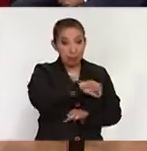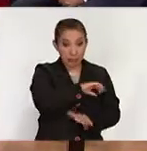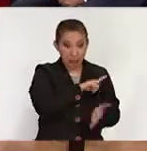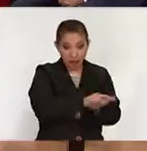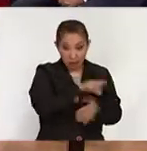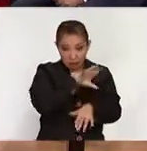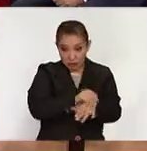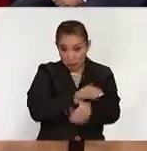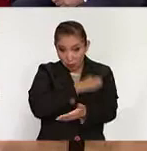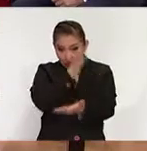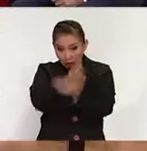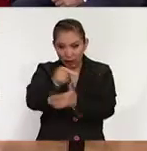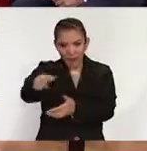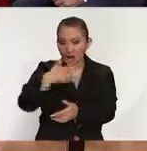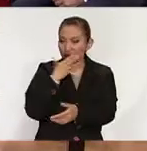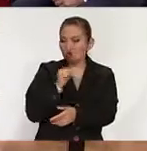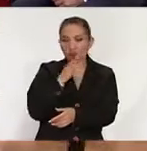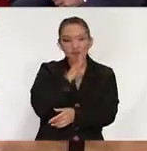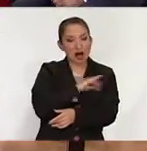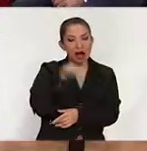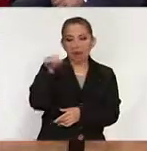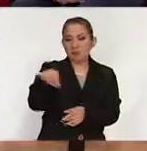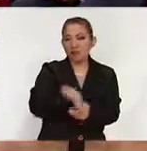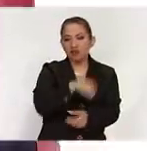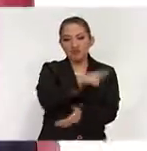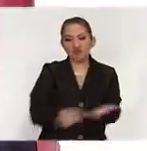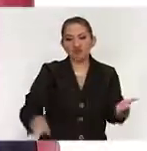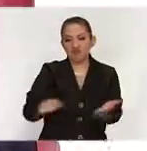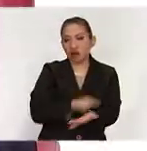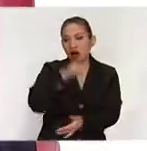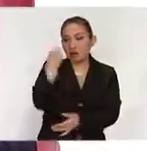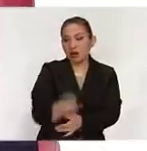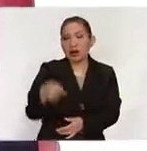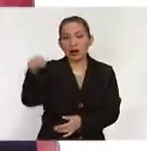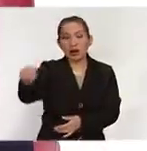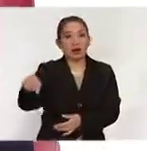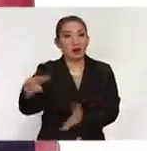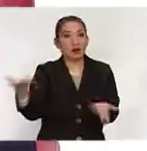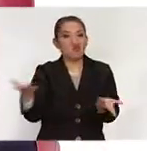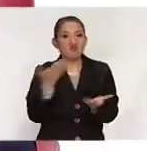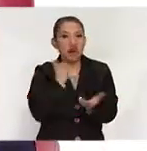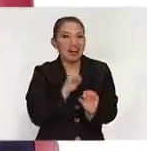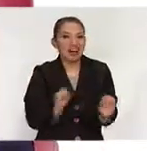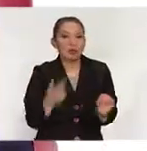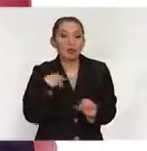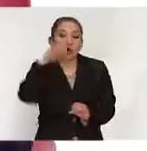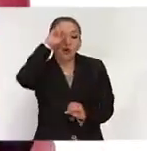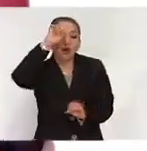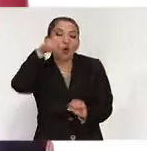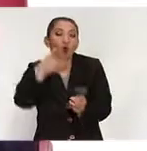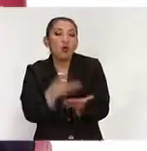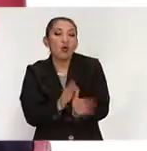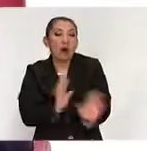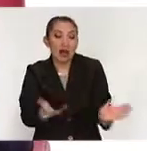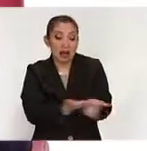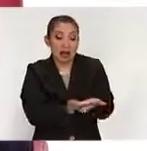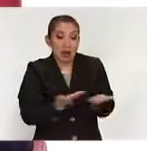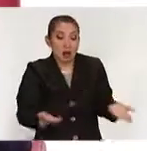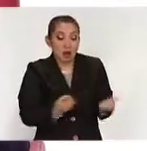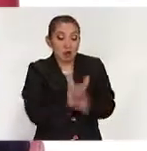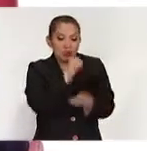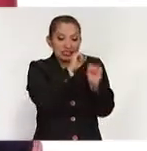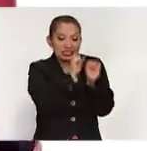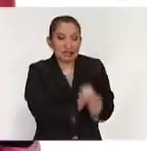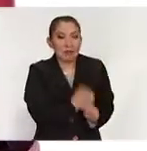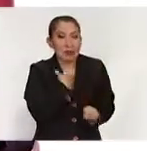legal que pudiera decir esto sobre esta elección se anula y es obligatoria medición solamente emitir recomendaciones el nuevo sistema lo